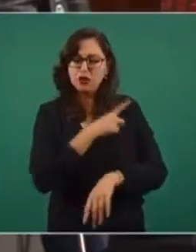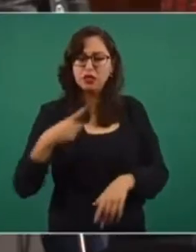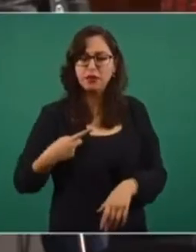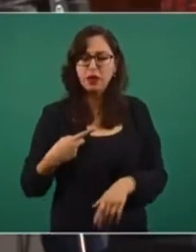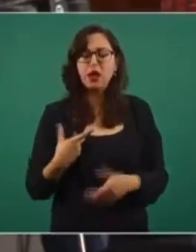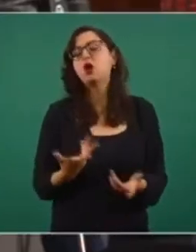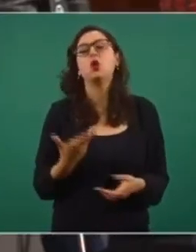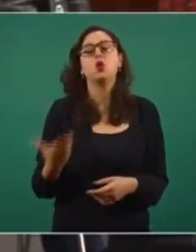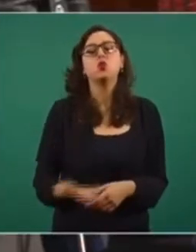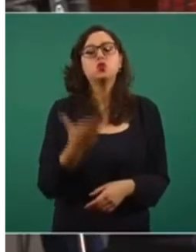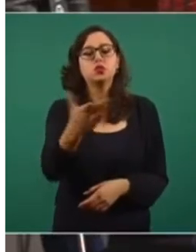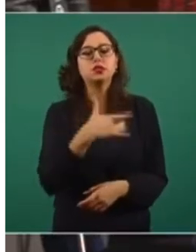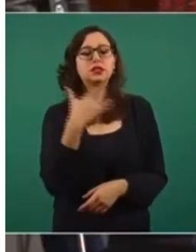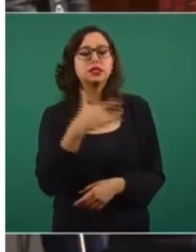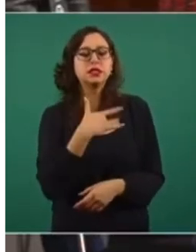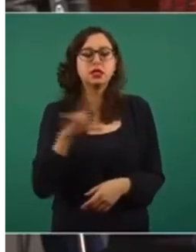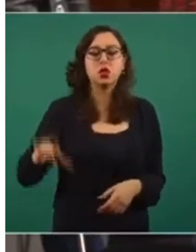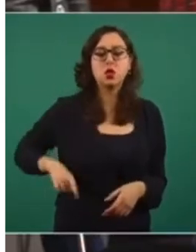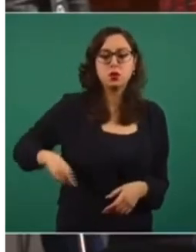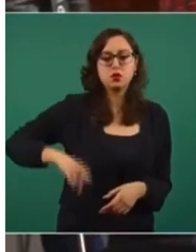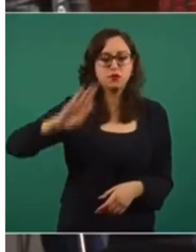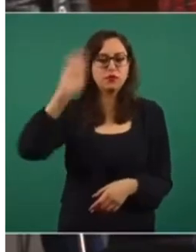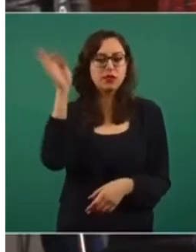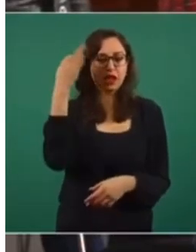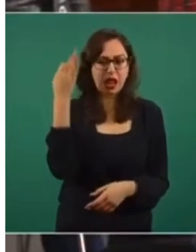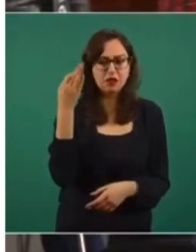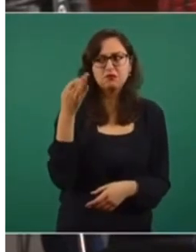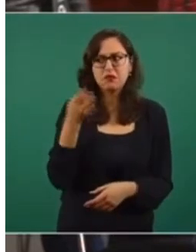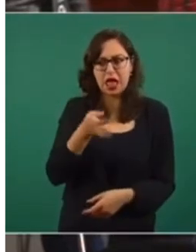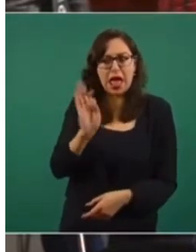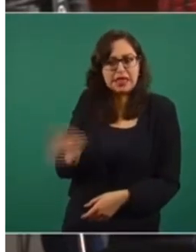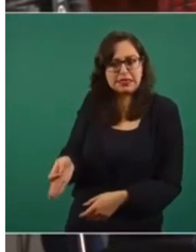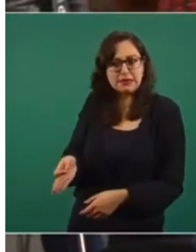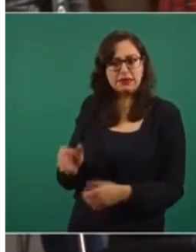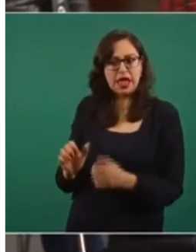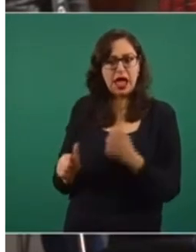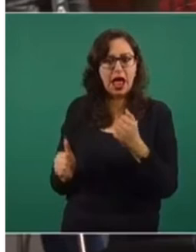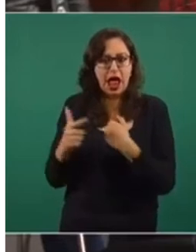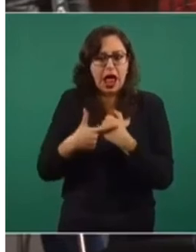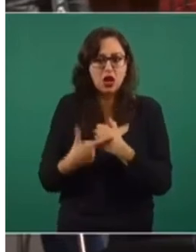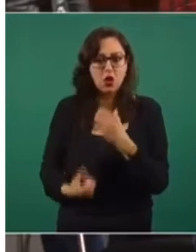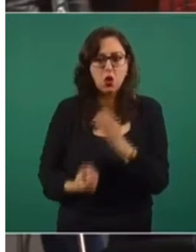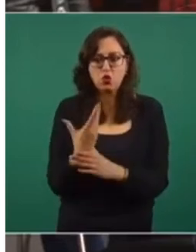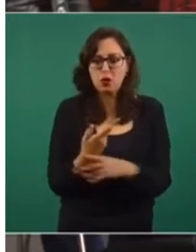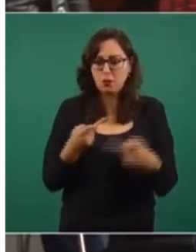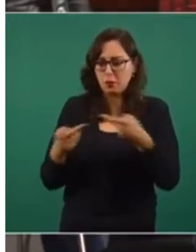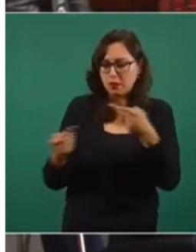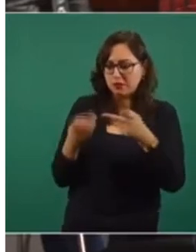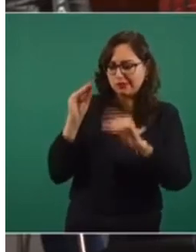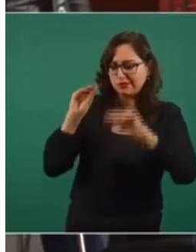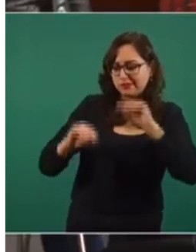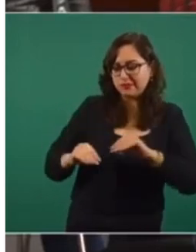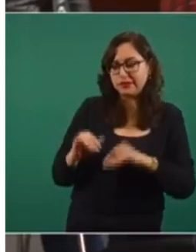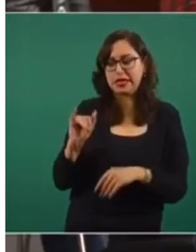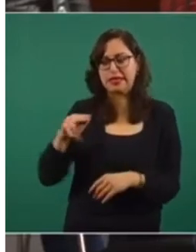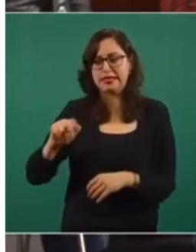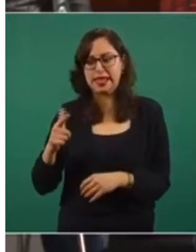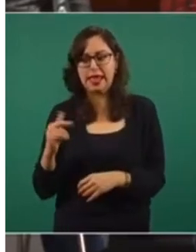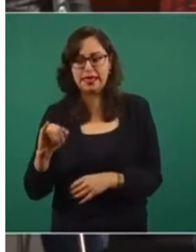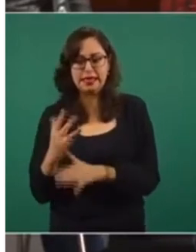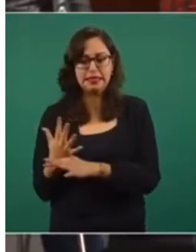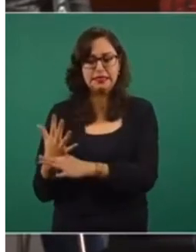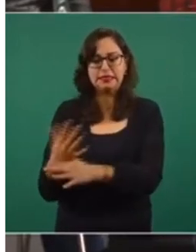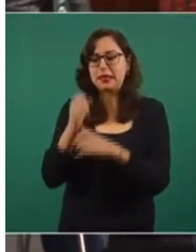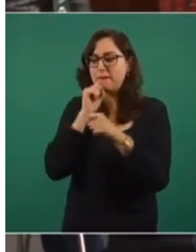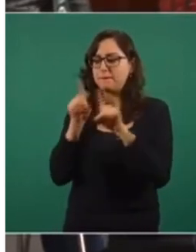saber si el gobierno federal está dispuesto a ajustar precisamente este plan a partir de estas cifras del INEGI y de las recomendaciones que hace en